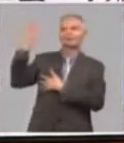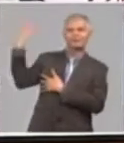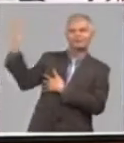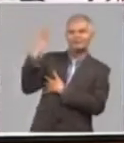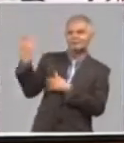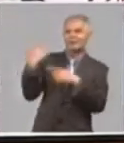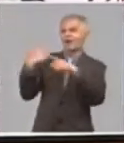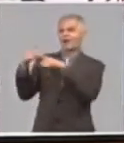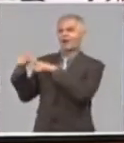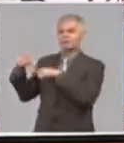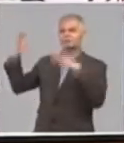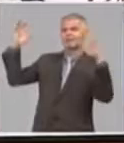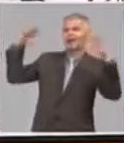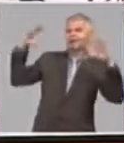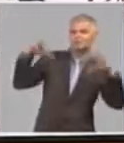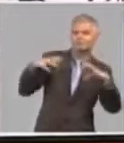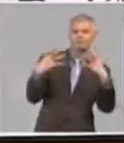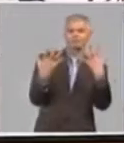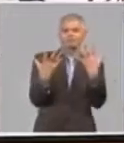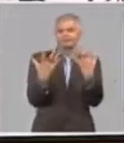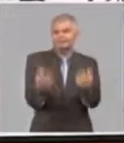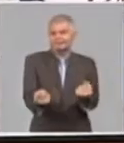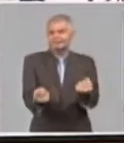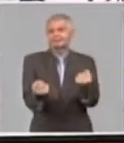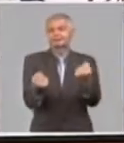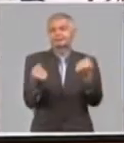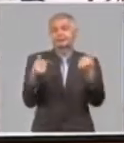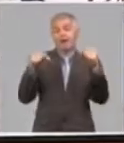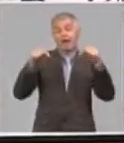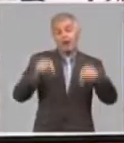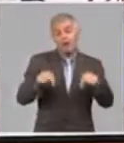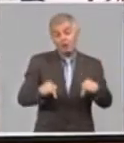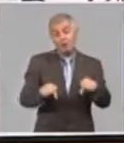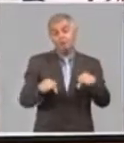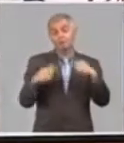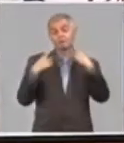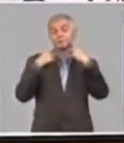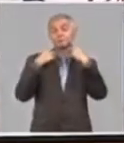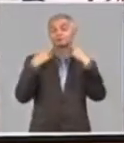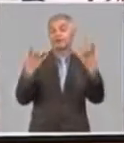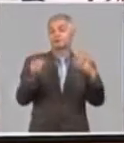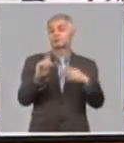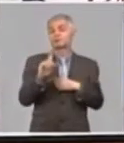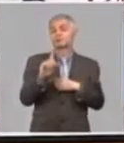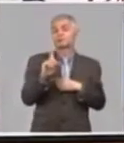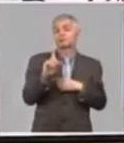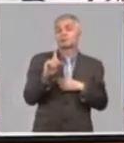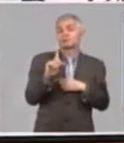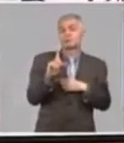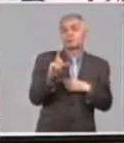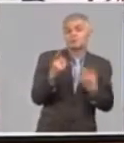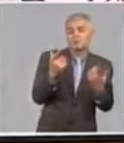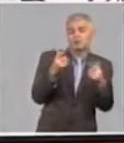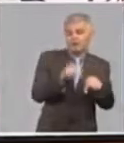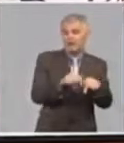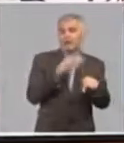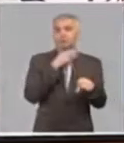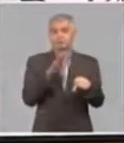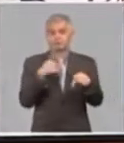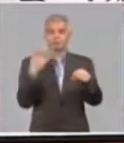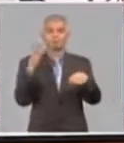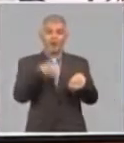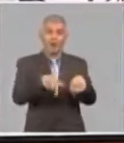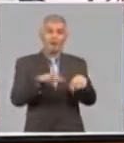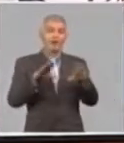sequía, que ahora mismo nos ocupan por la importancia que tiene, no solo por la pandemia, sino que siempre, bueno,